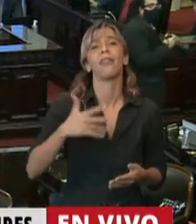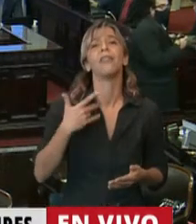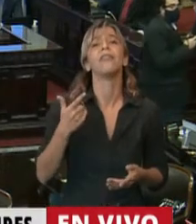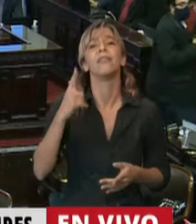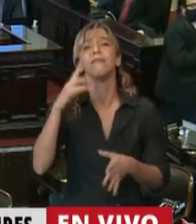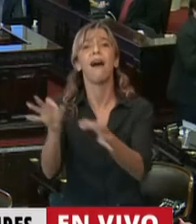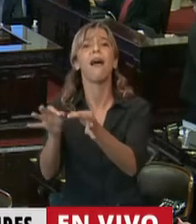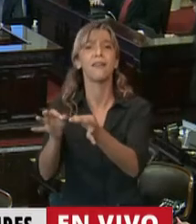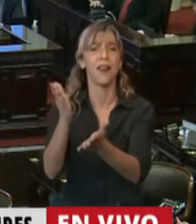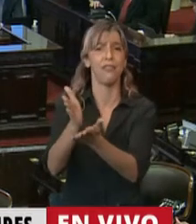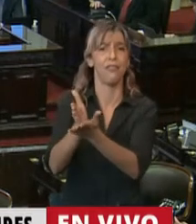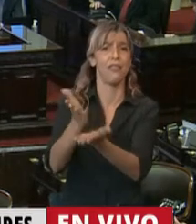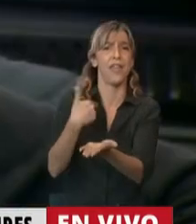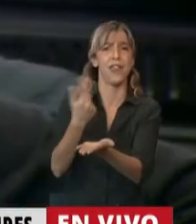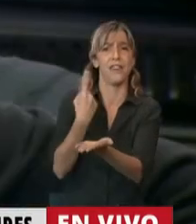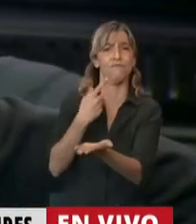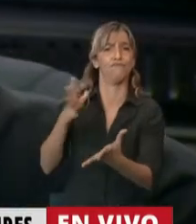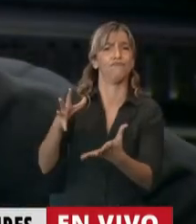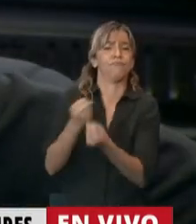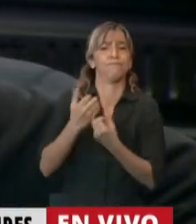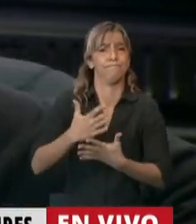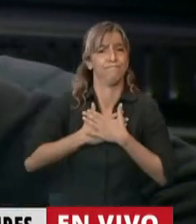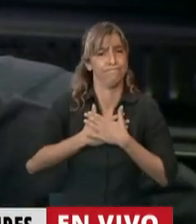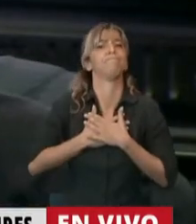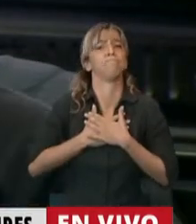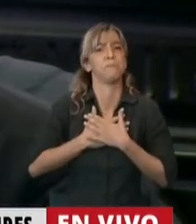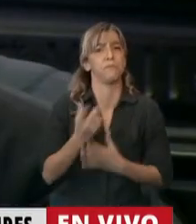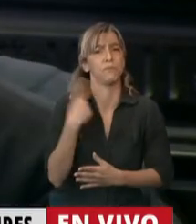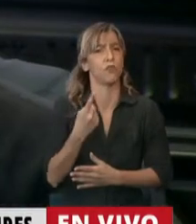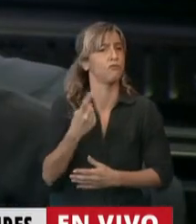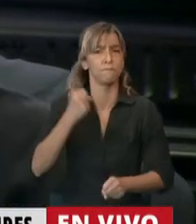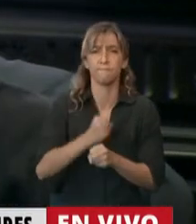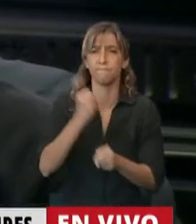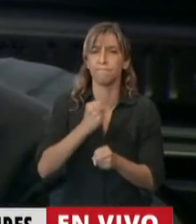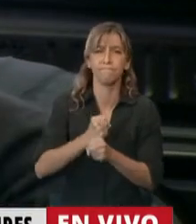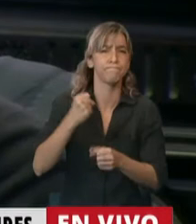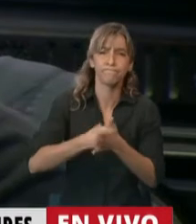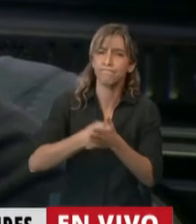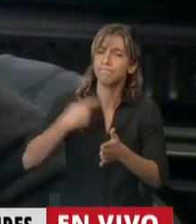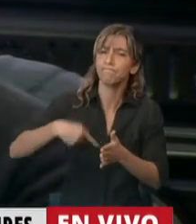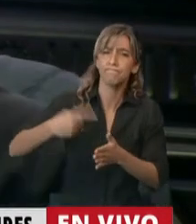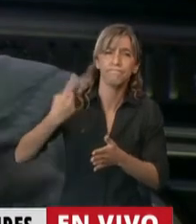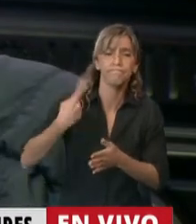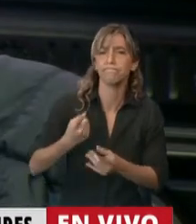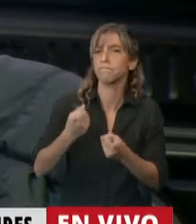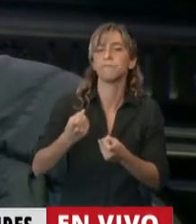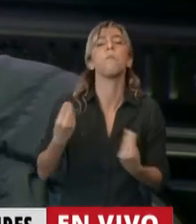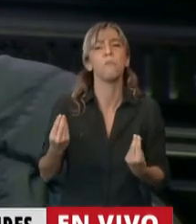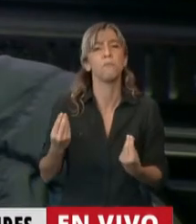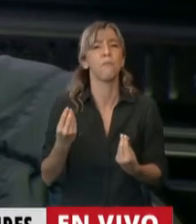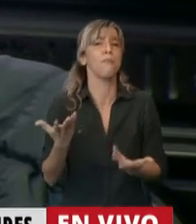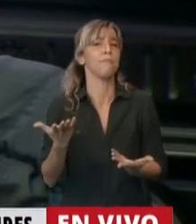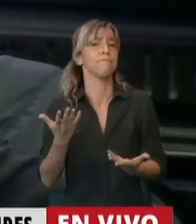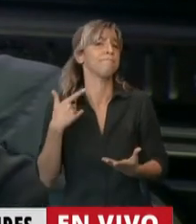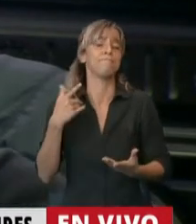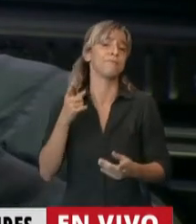por supuesto que entiendo que para que eso ocurra hay que pelear rigurosa y consecuentemente contra el imperialismo